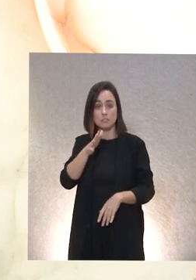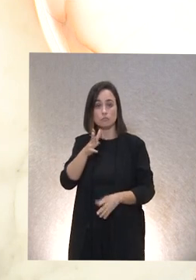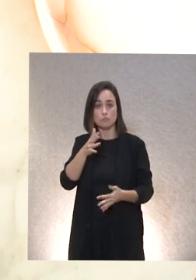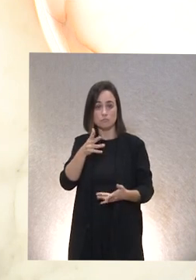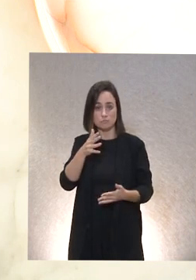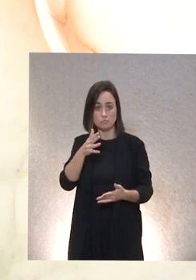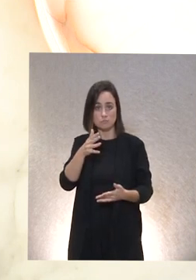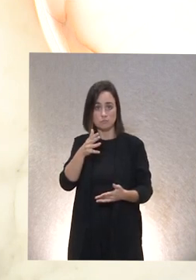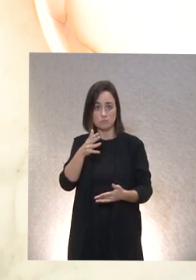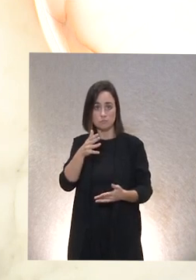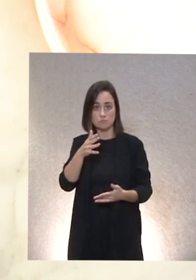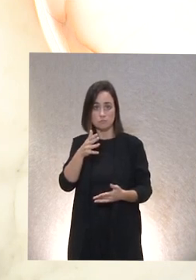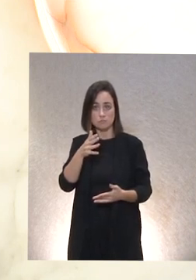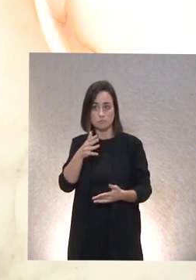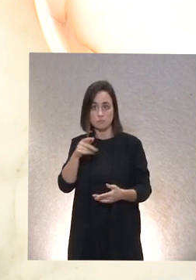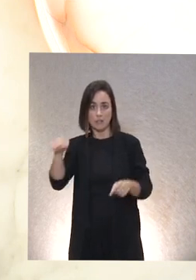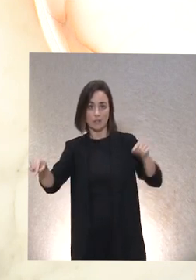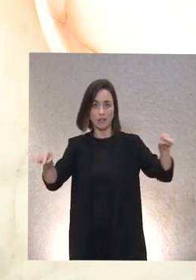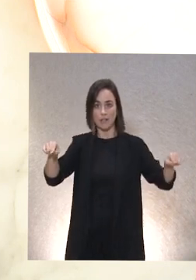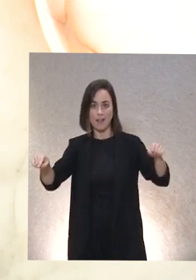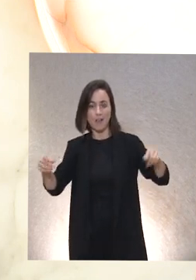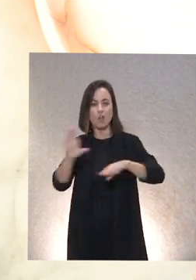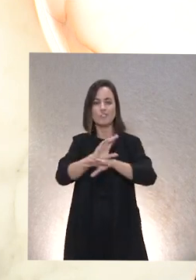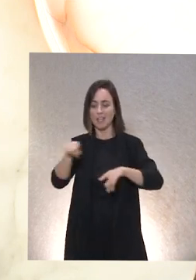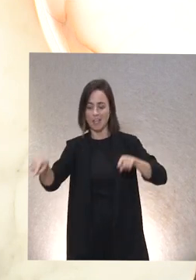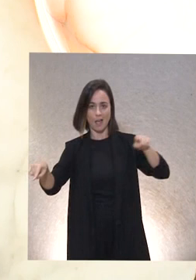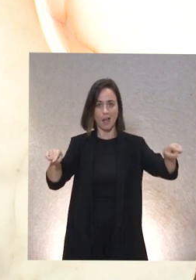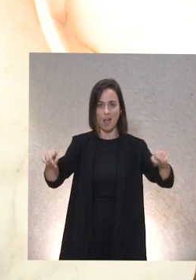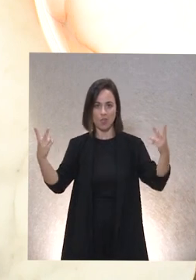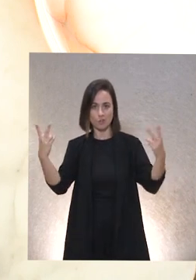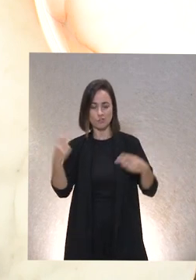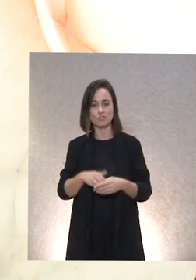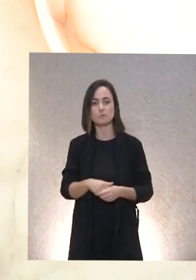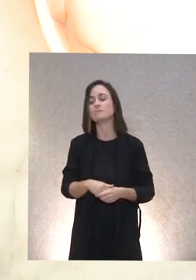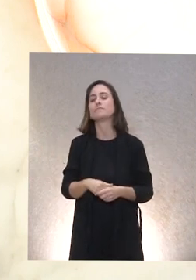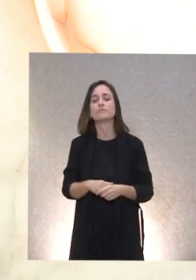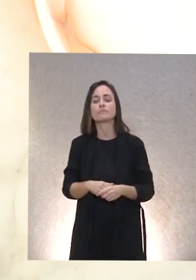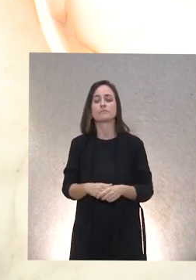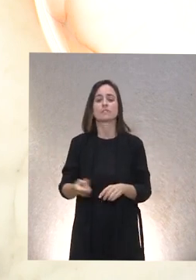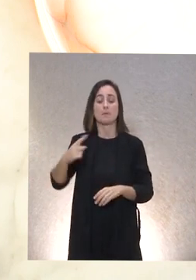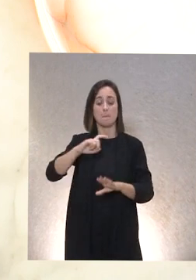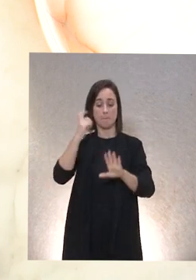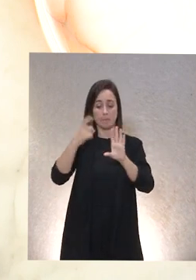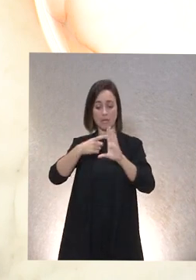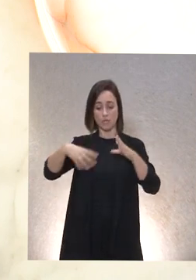en un sitio y en otro y también quería hacer una referencia que Plena Inclusión Asturias